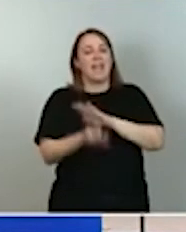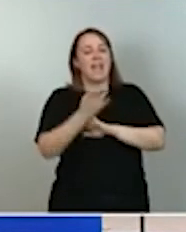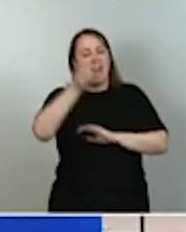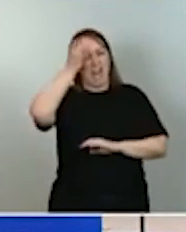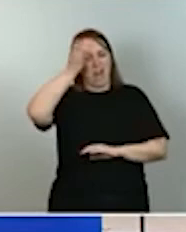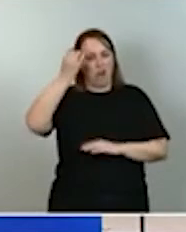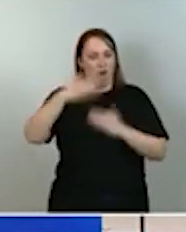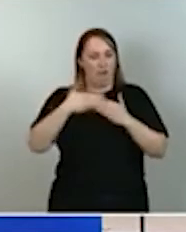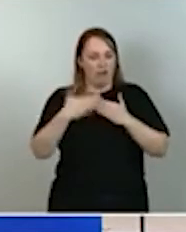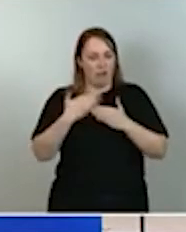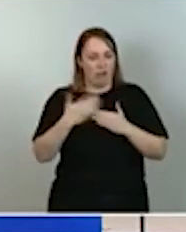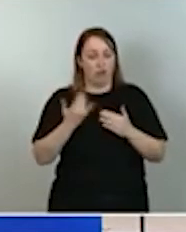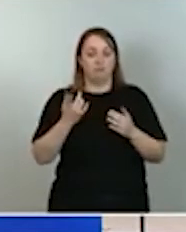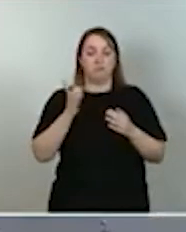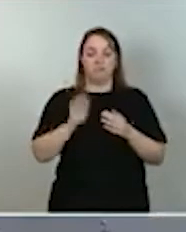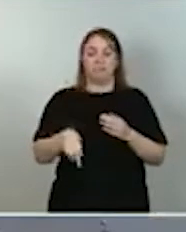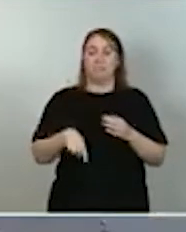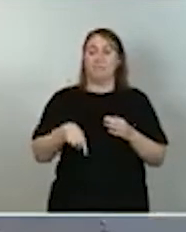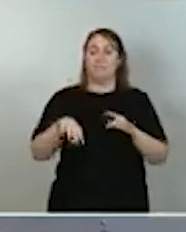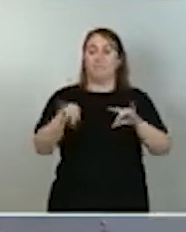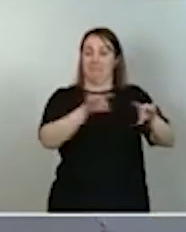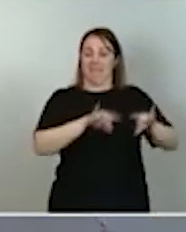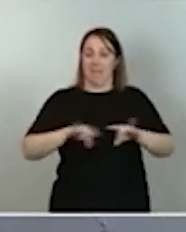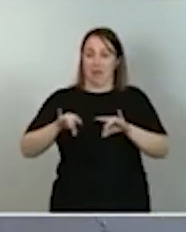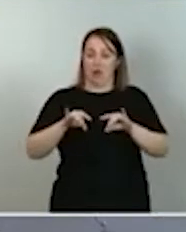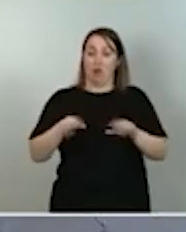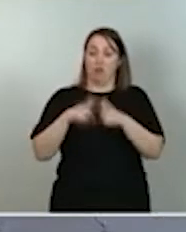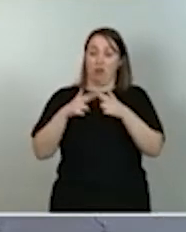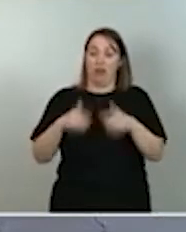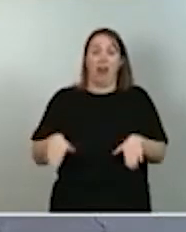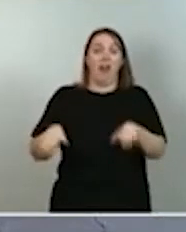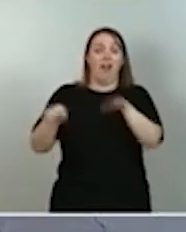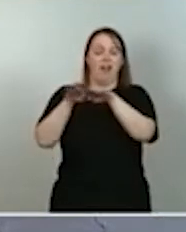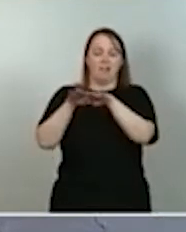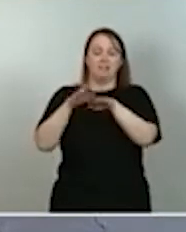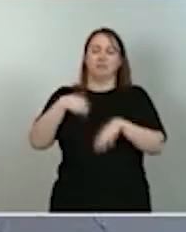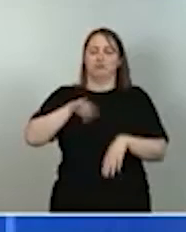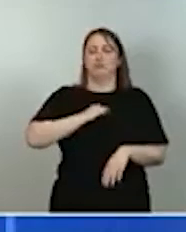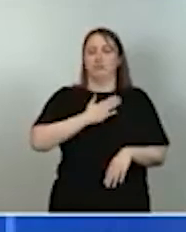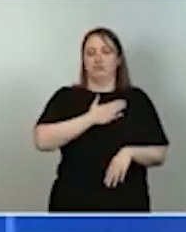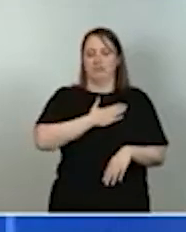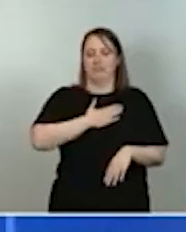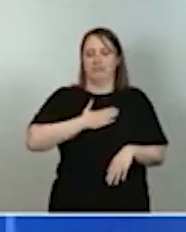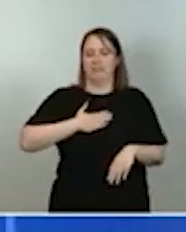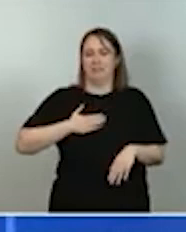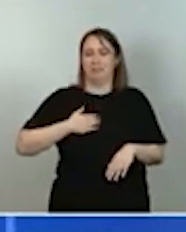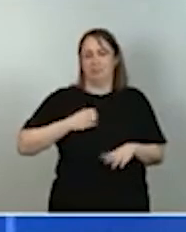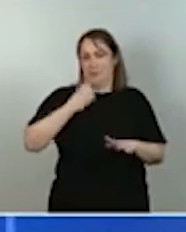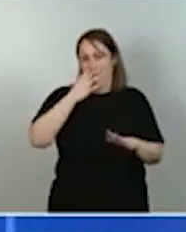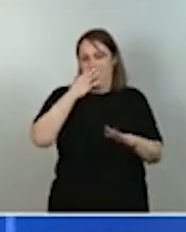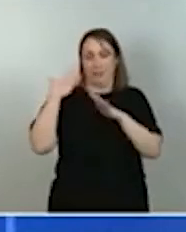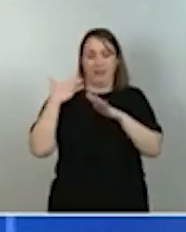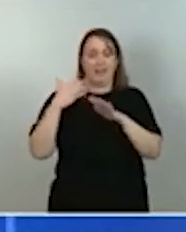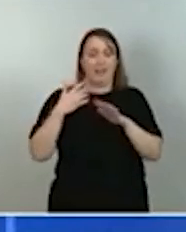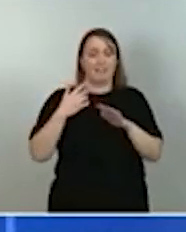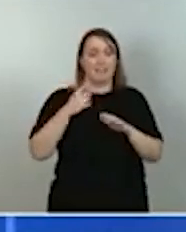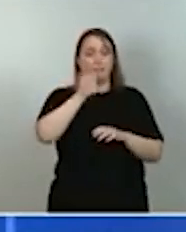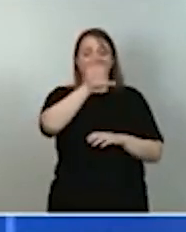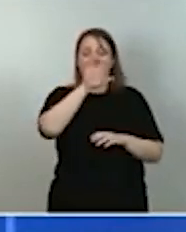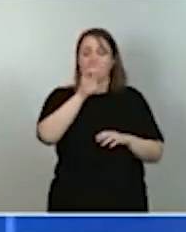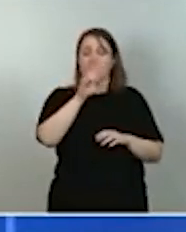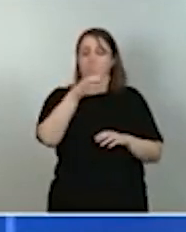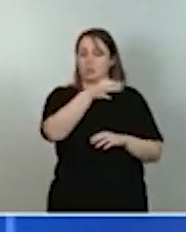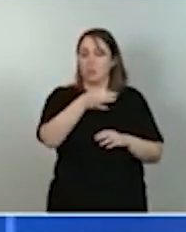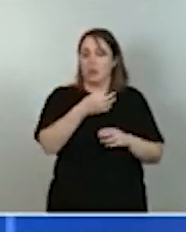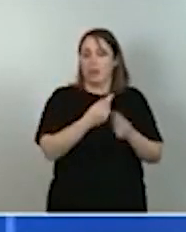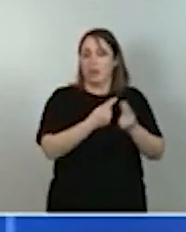cohesión social y territorial, queremos revertir la tendencia de décadas hacia la despoblación, el embojocimiento en